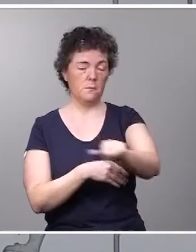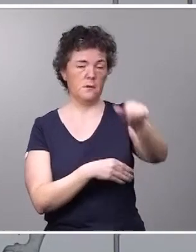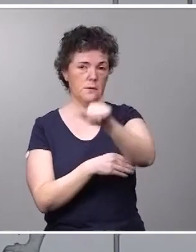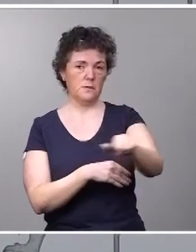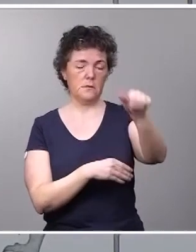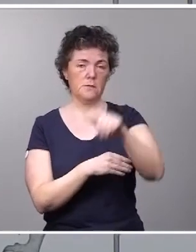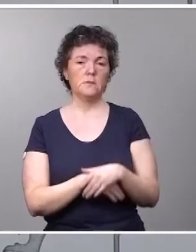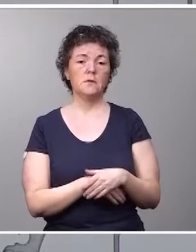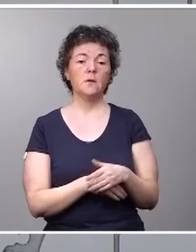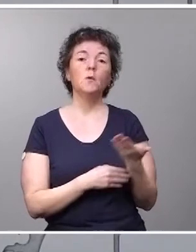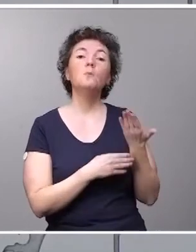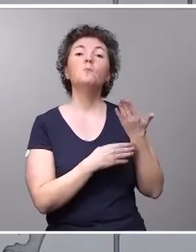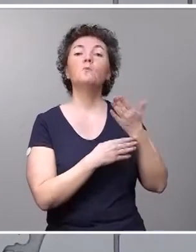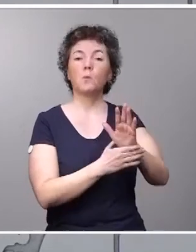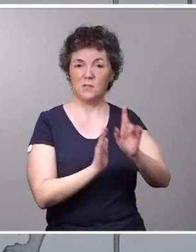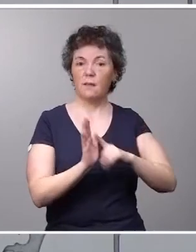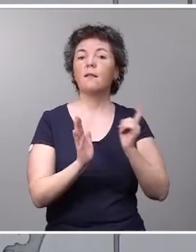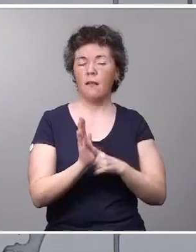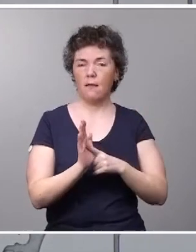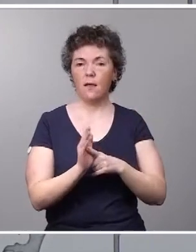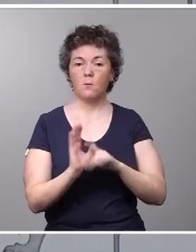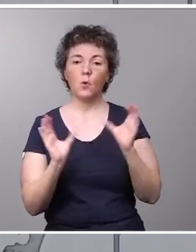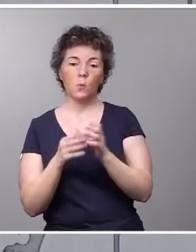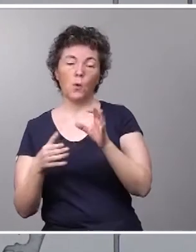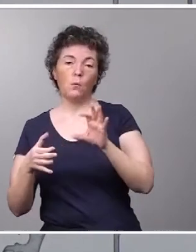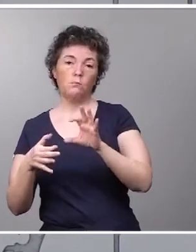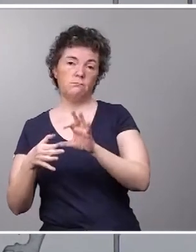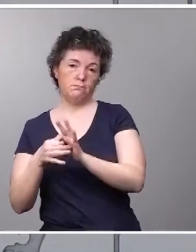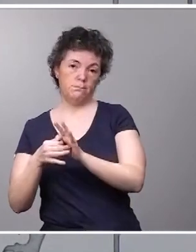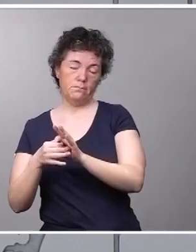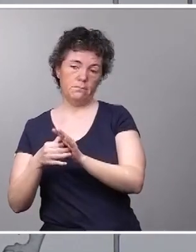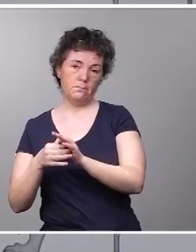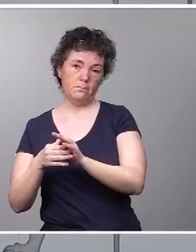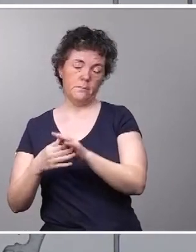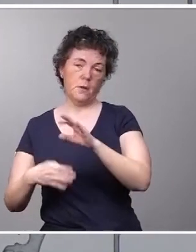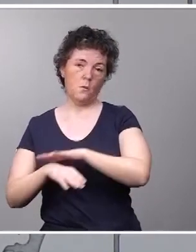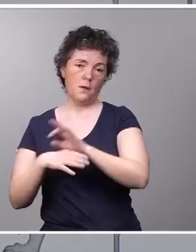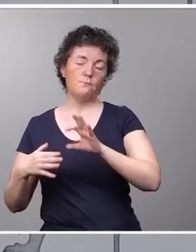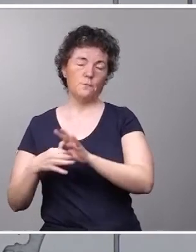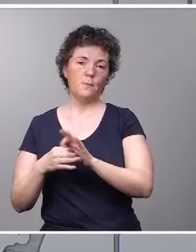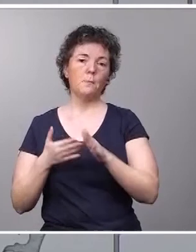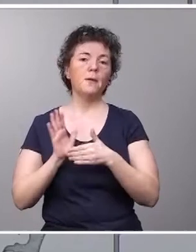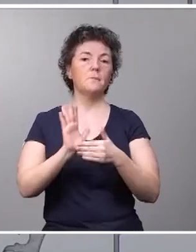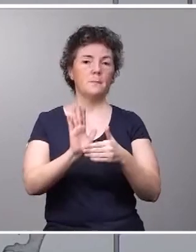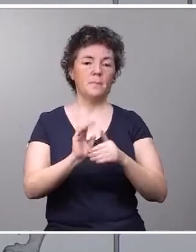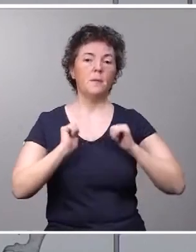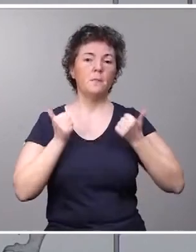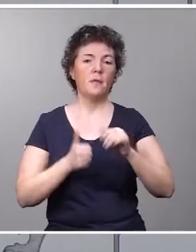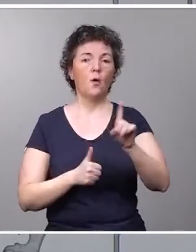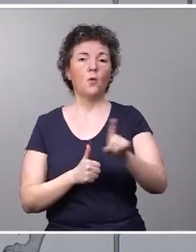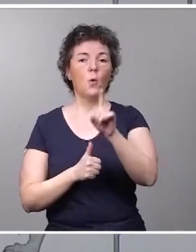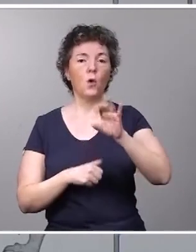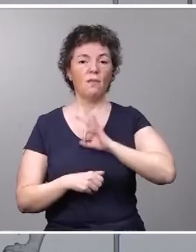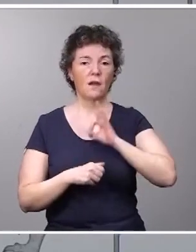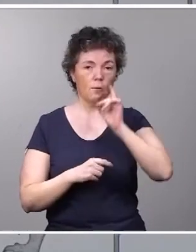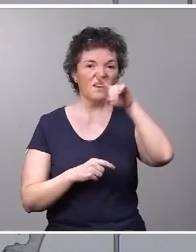proposición de ley por los dos partidos de la coalición del Gobierno para que entre en vigor el 1 de enero del